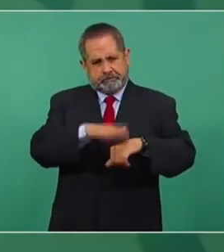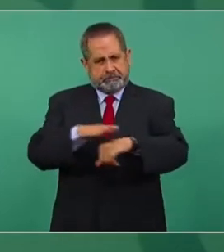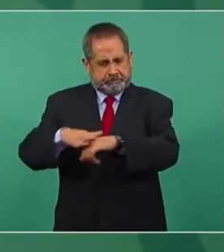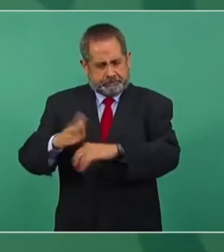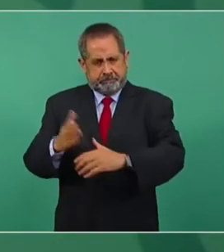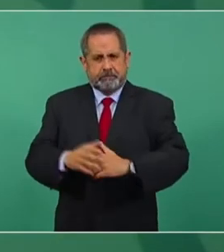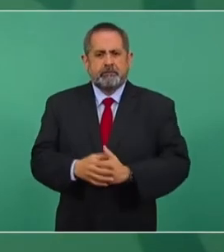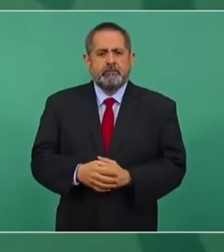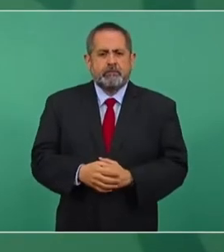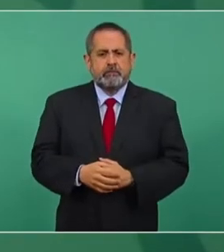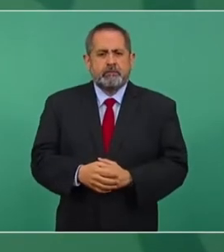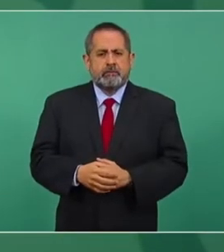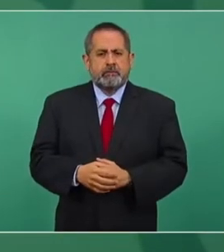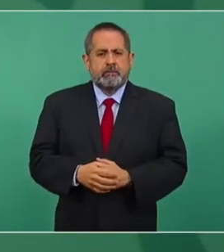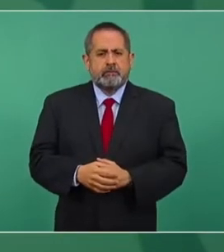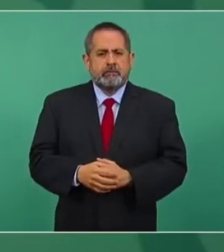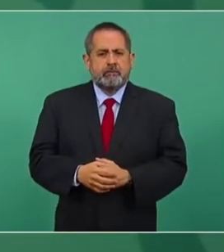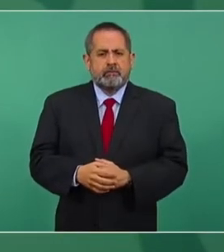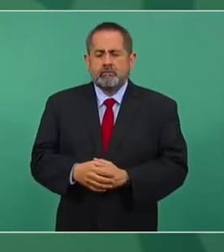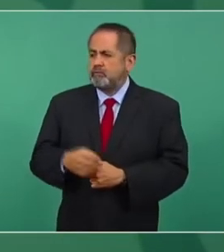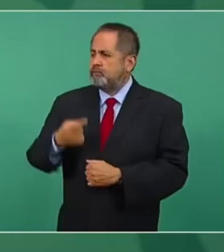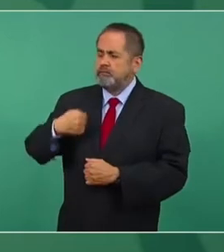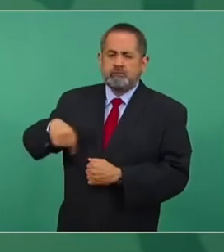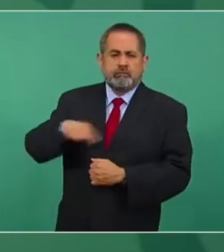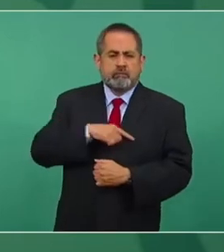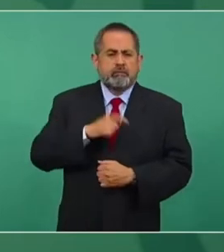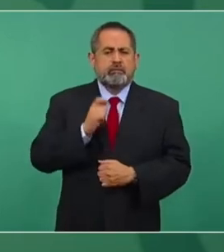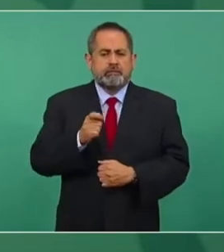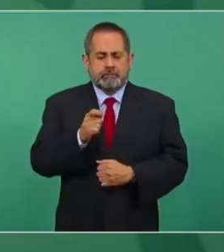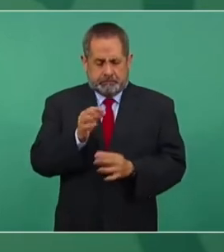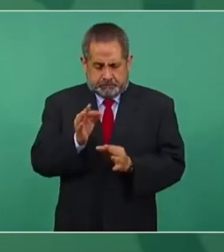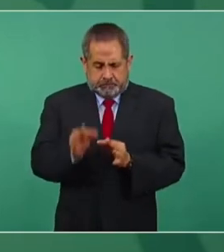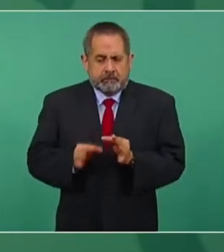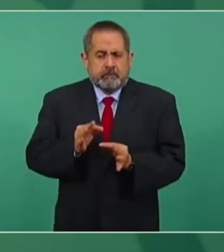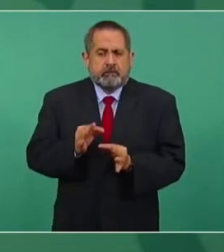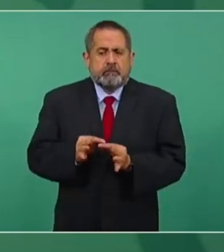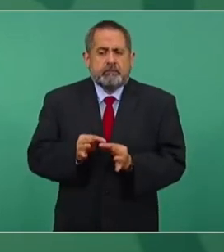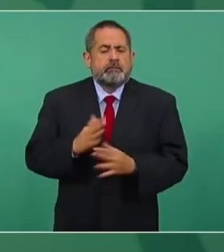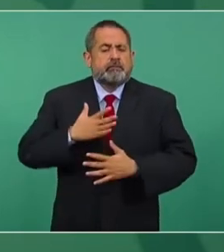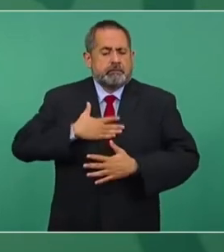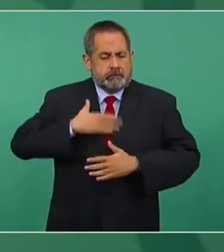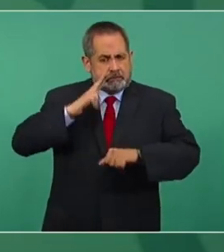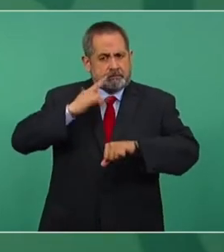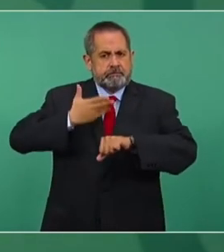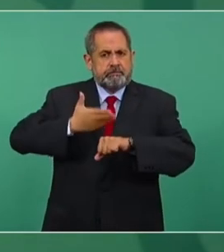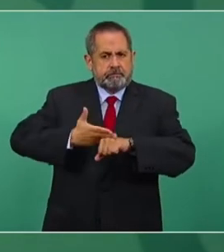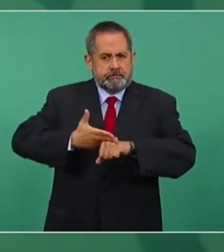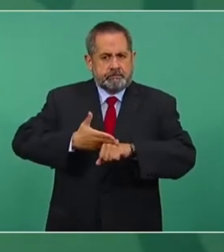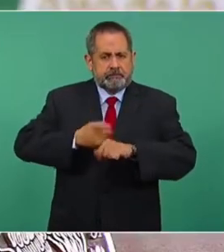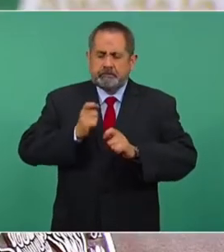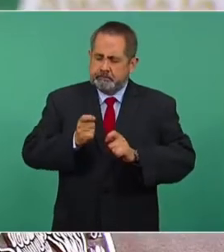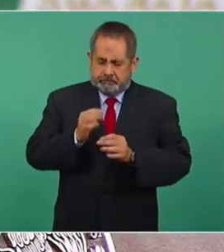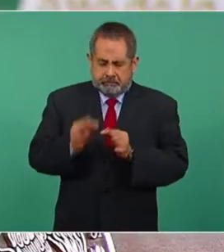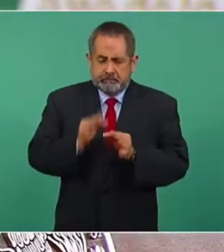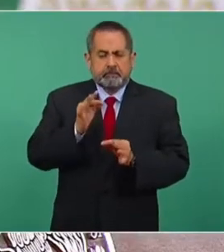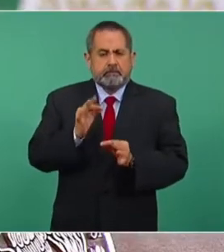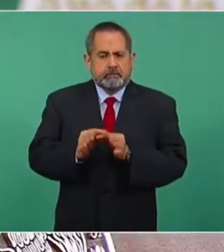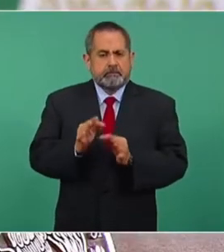Nosotros solo cumplimos con nuestro deber, nada más.